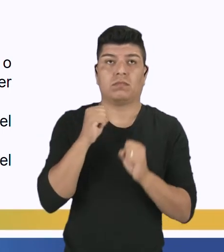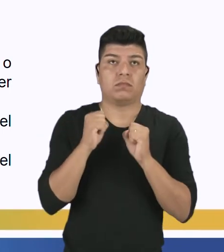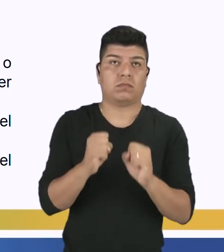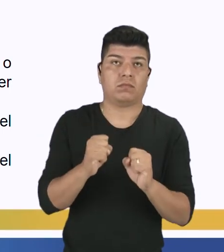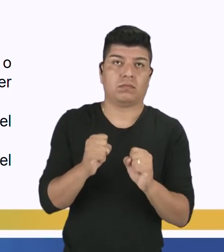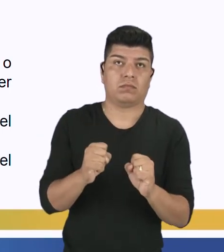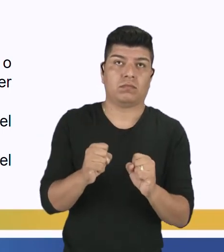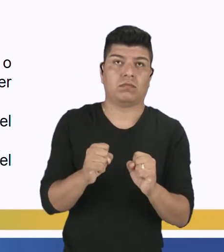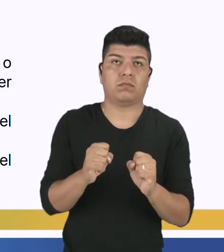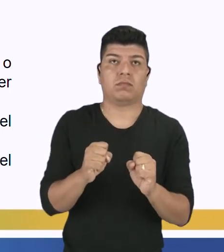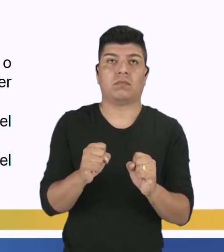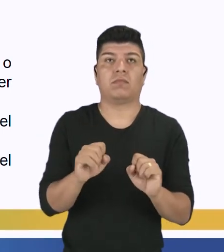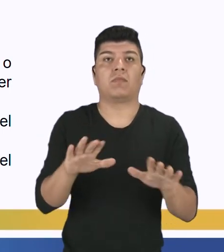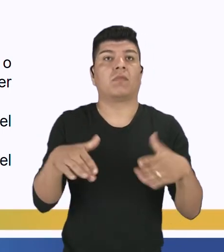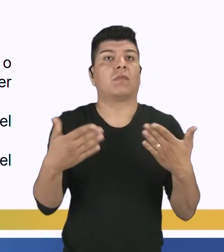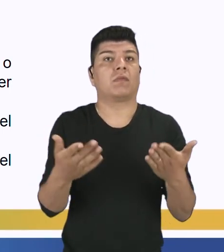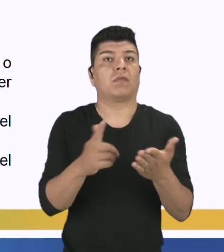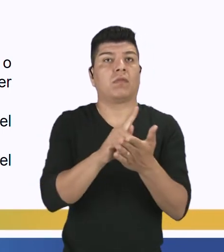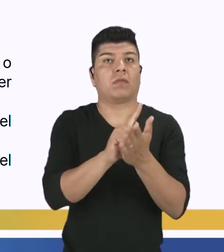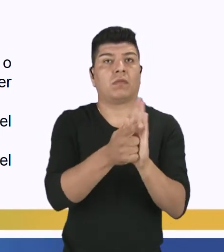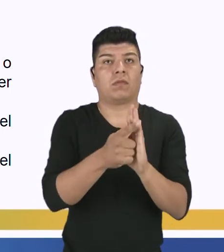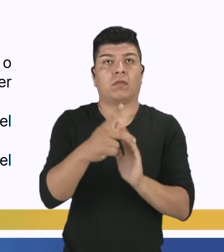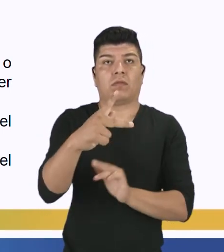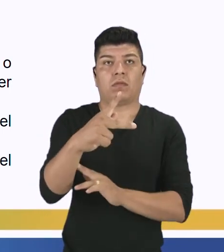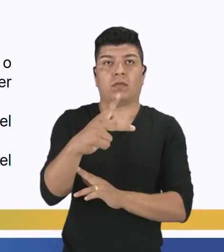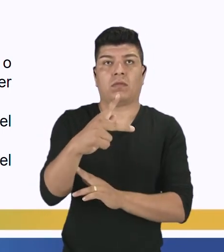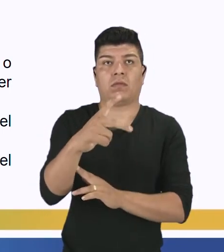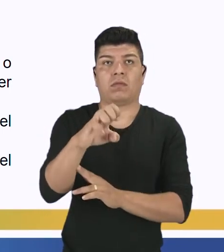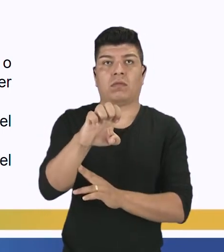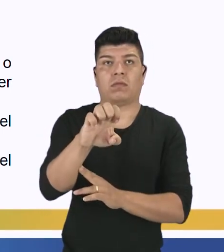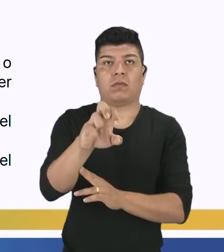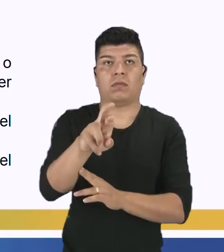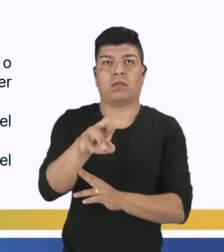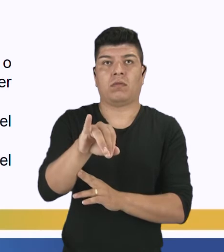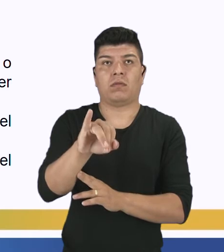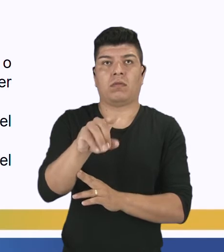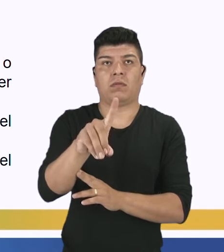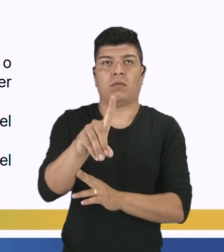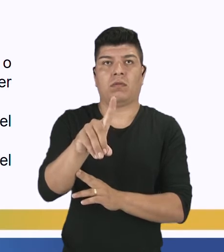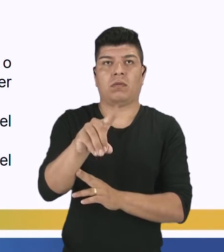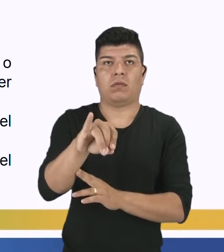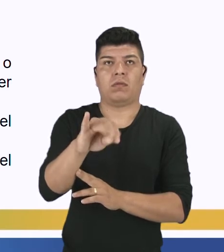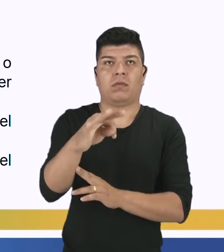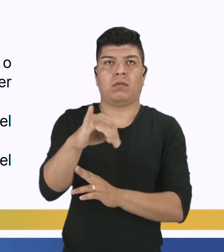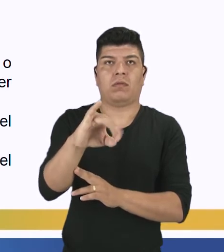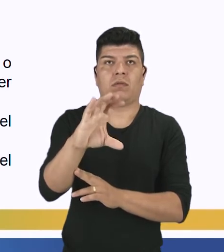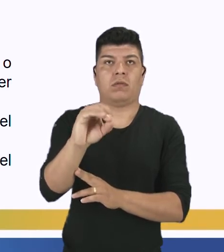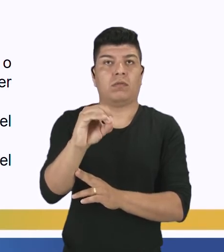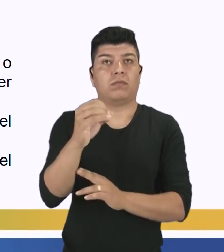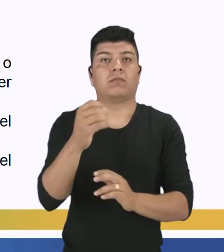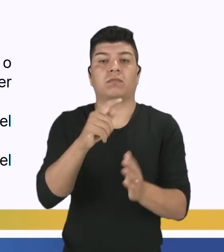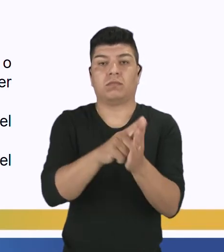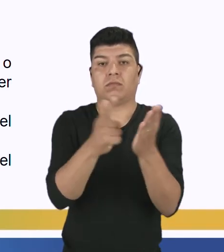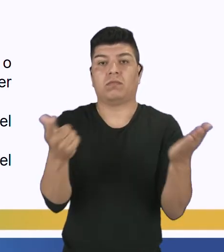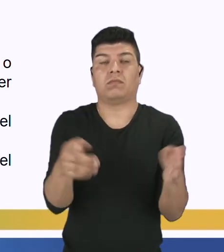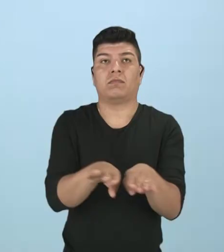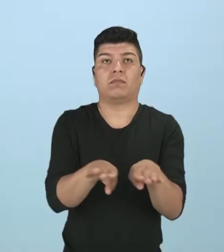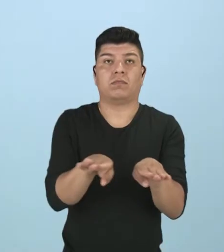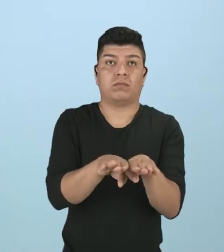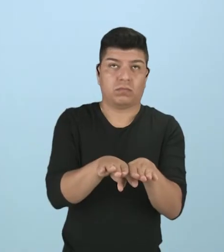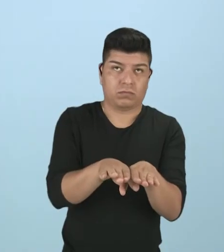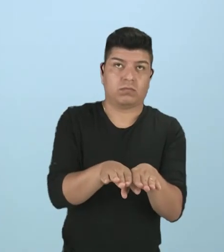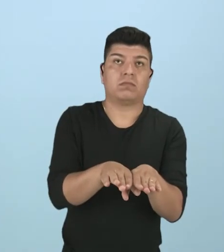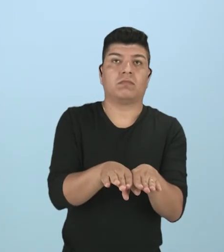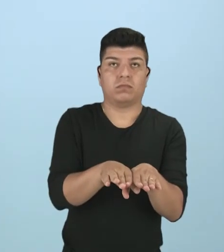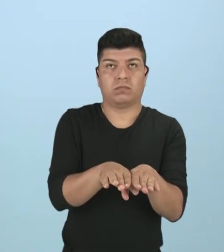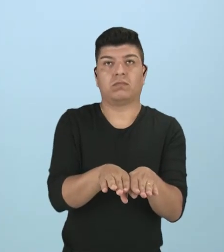ser considerado do género jornalístico, porém, ele se identifica como